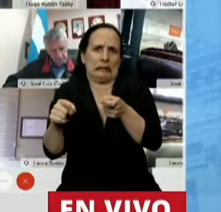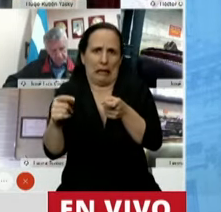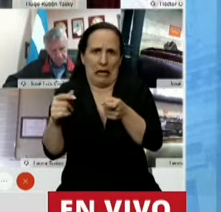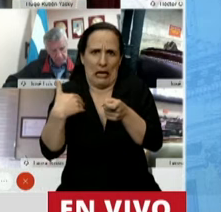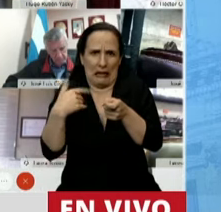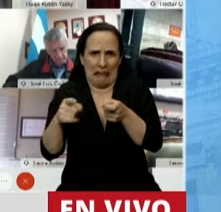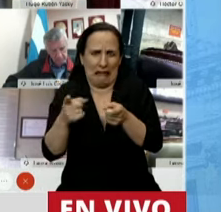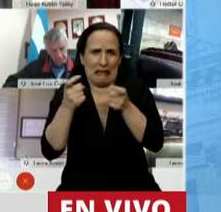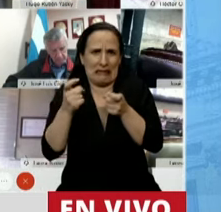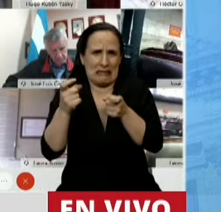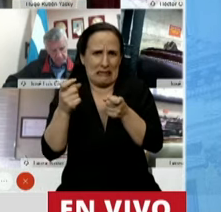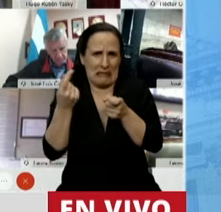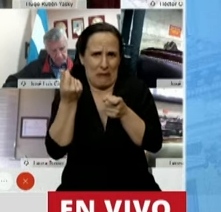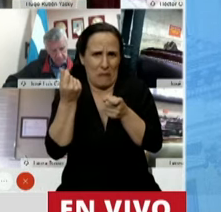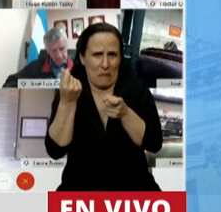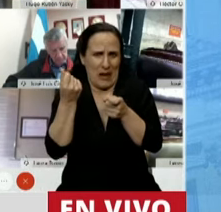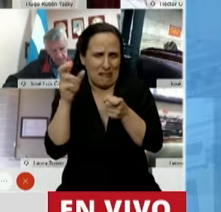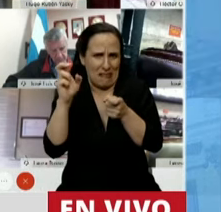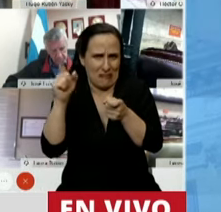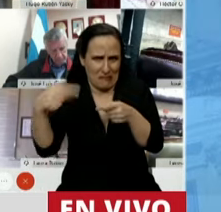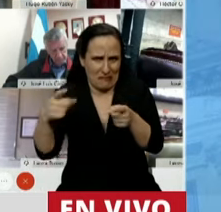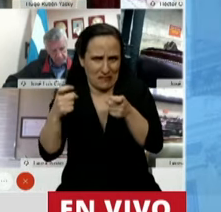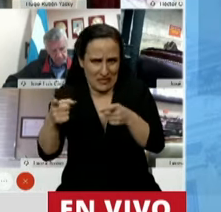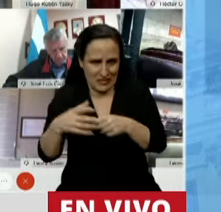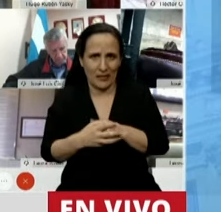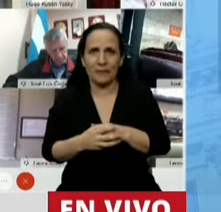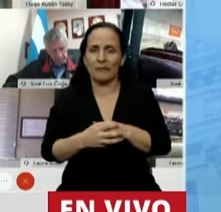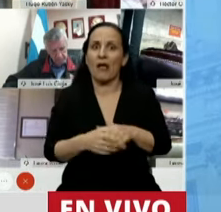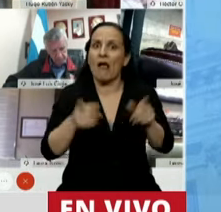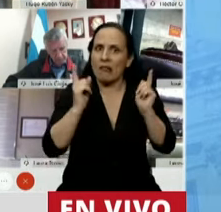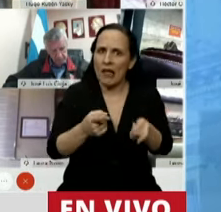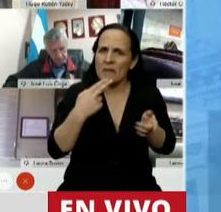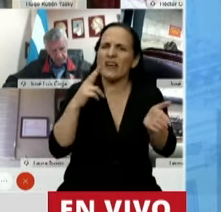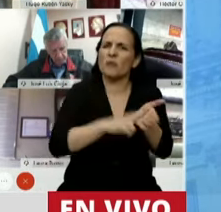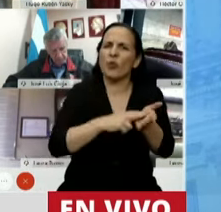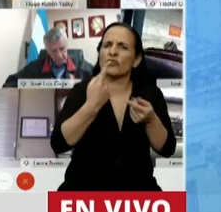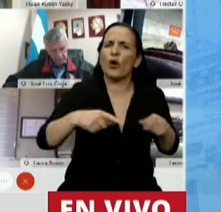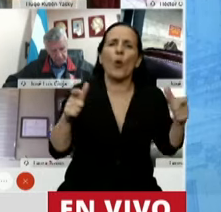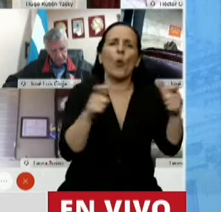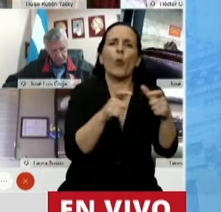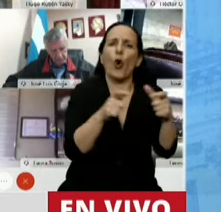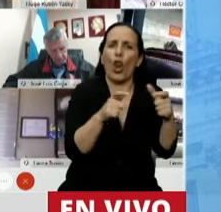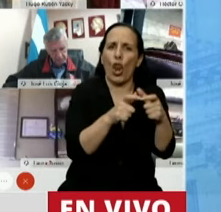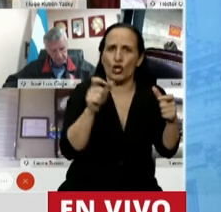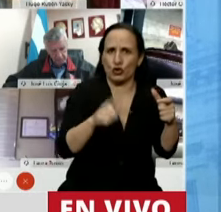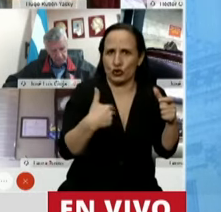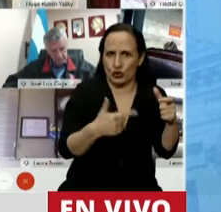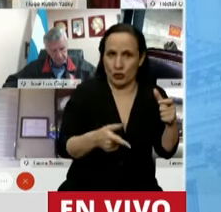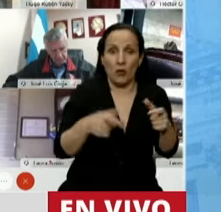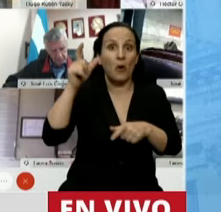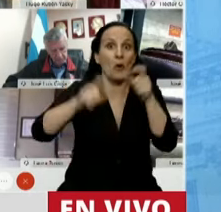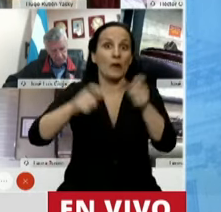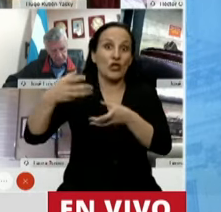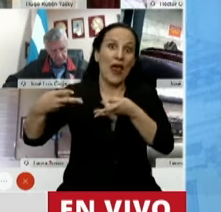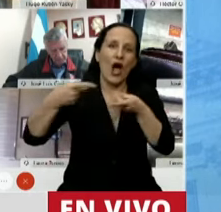divisa extranjera. Al mismo tiempo graba también los bonos soberanos. Los argentinos que